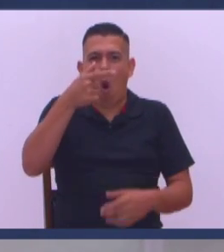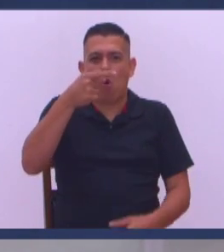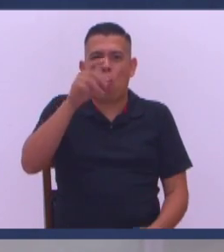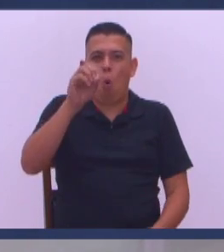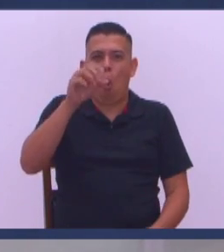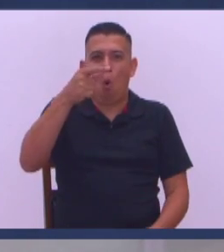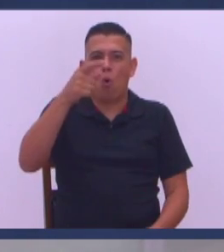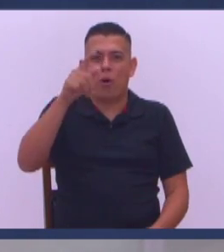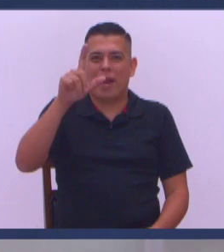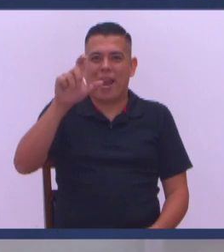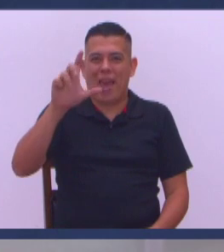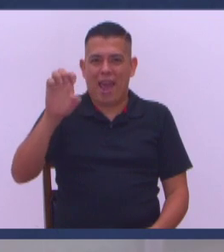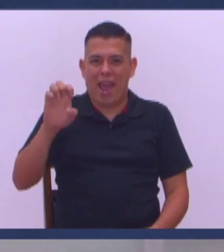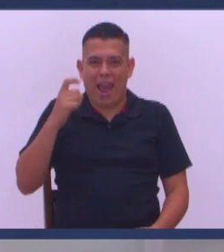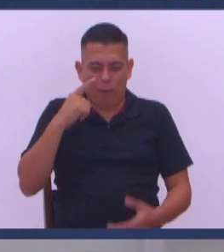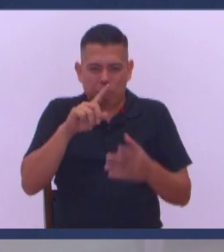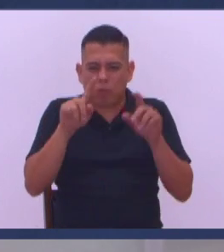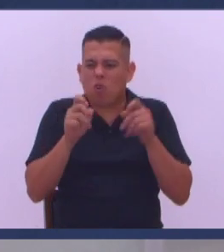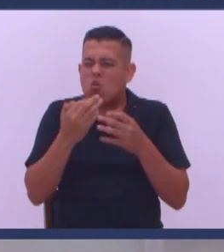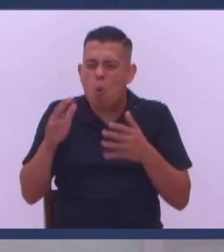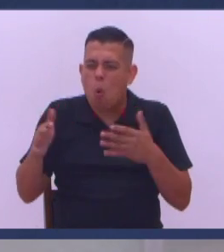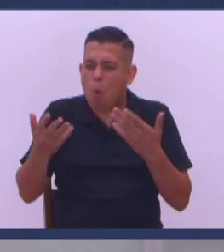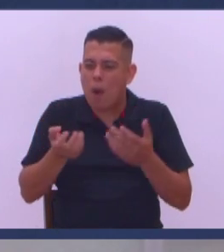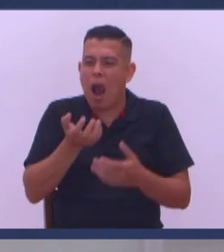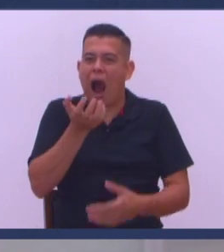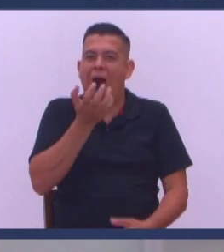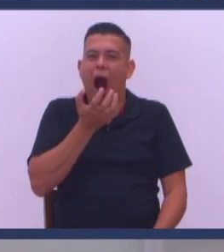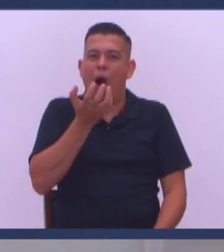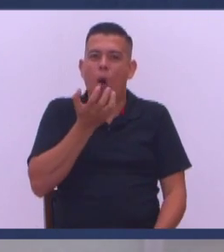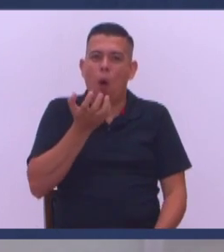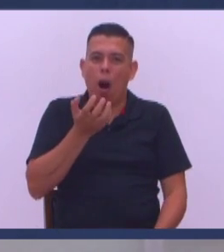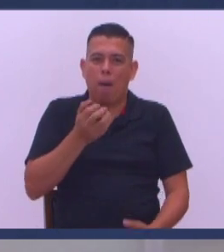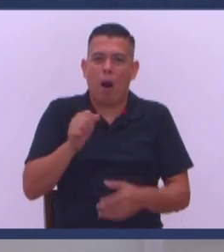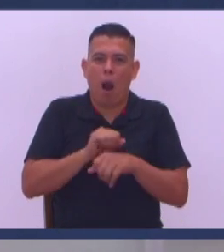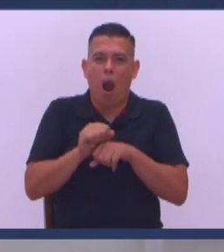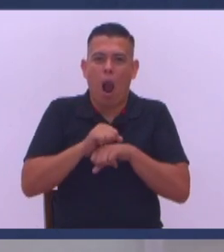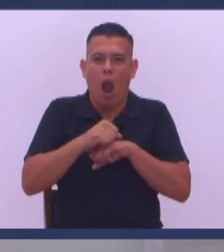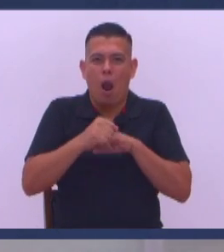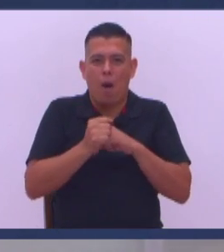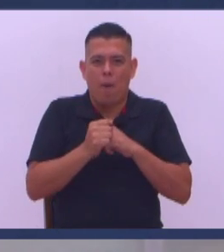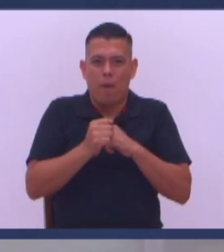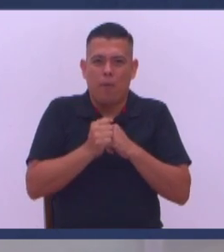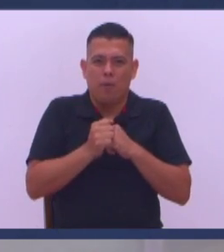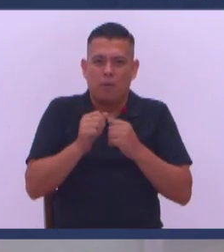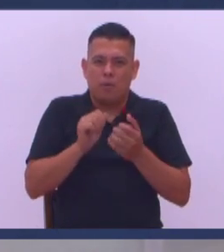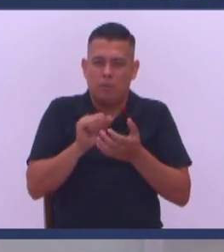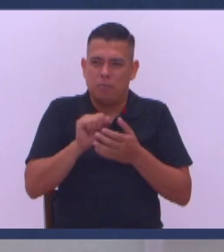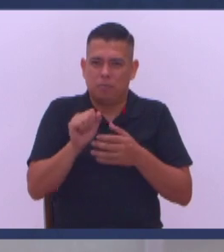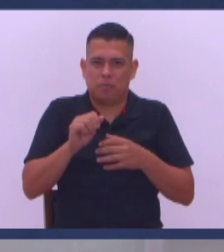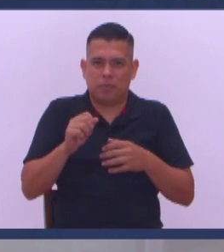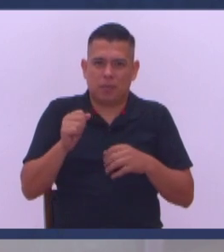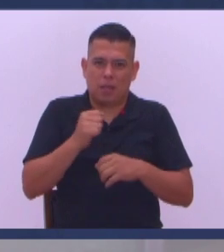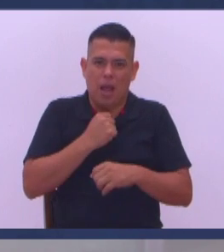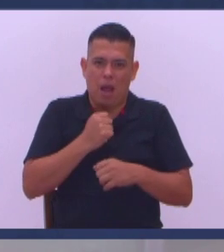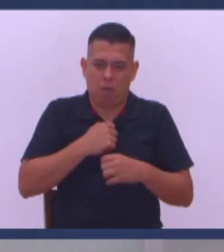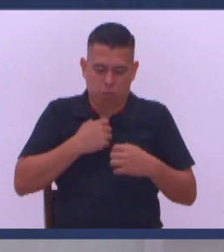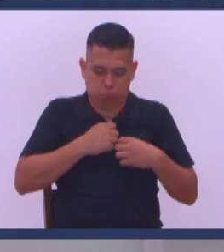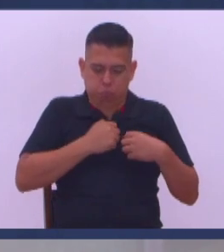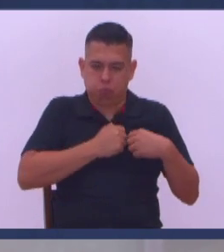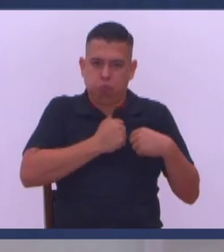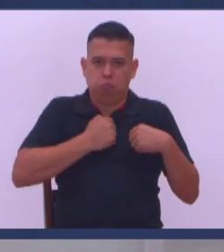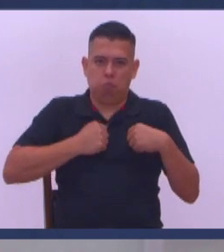quito La mancha del aguacate? Amén ¿Y qué decía? Con agua y con Jabón Con agua y con